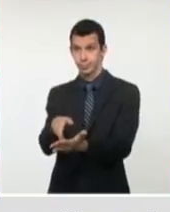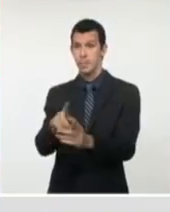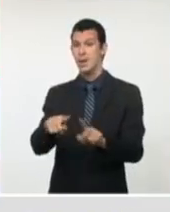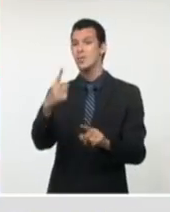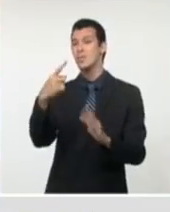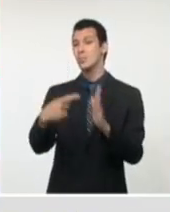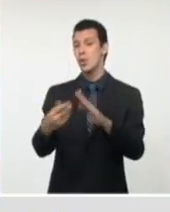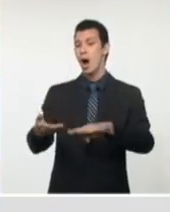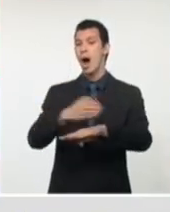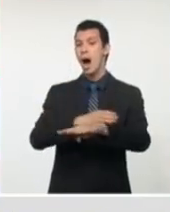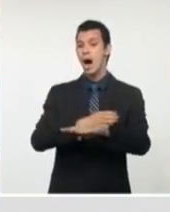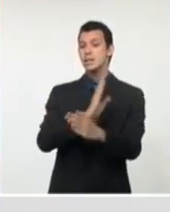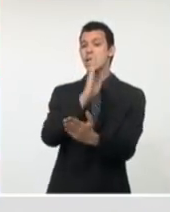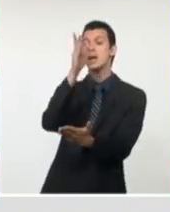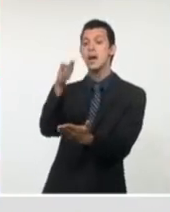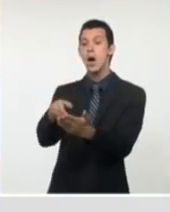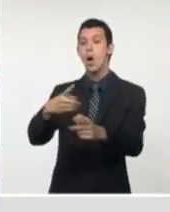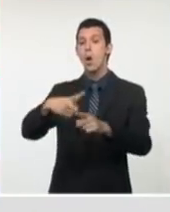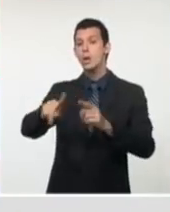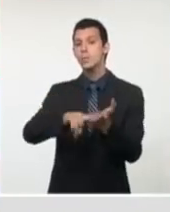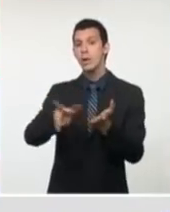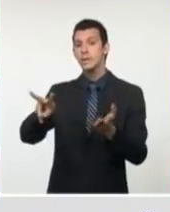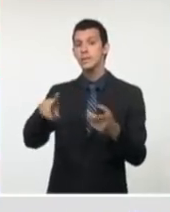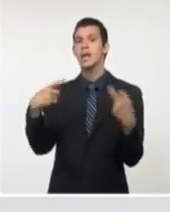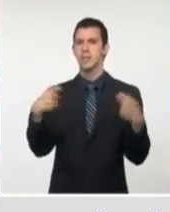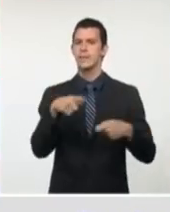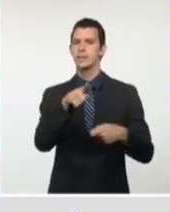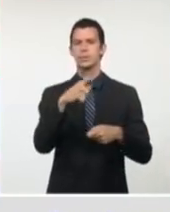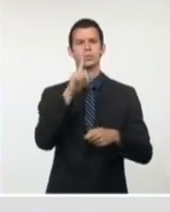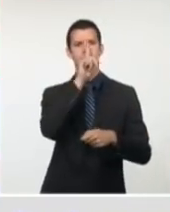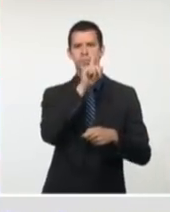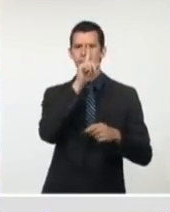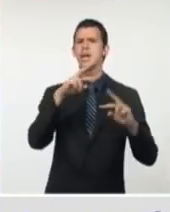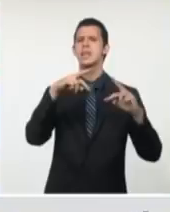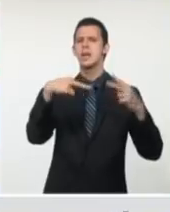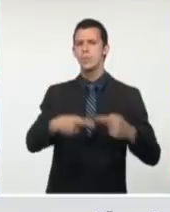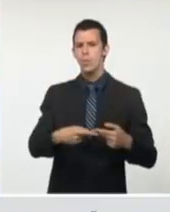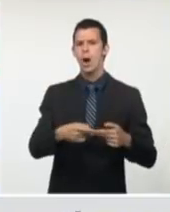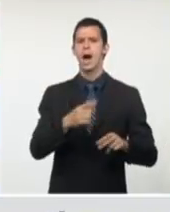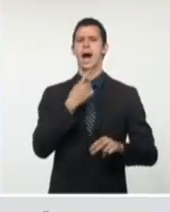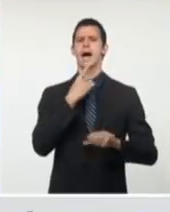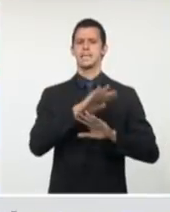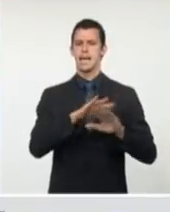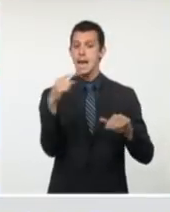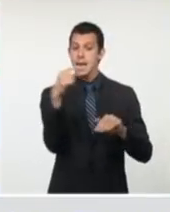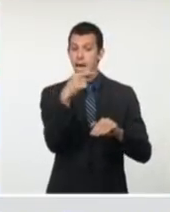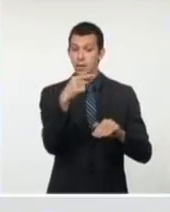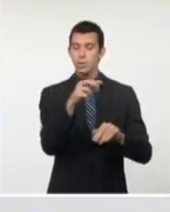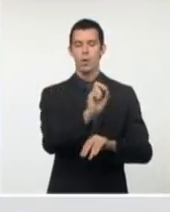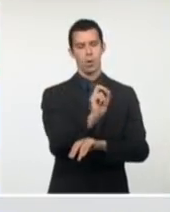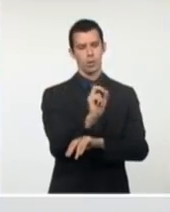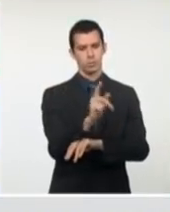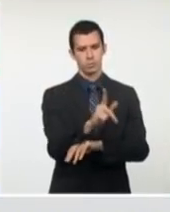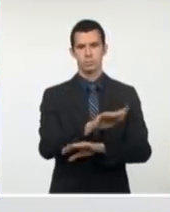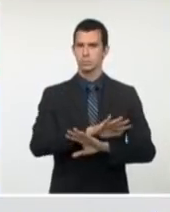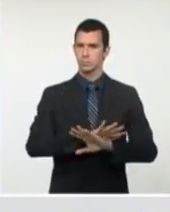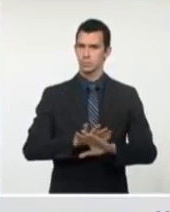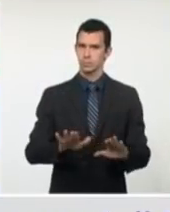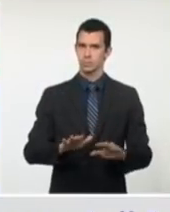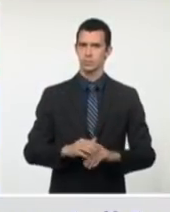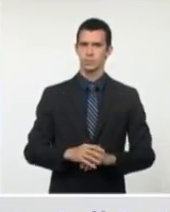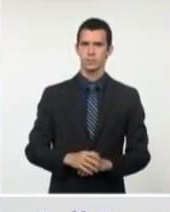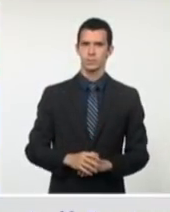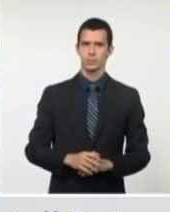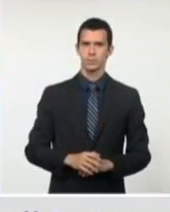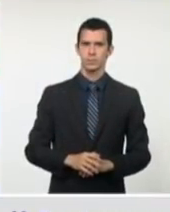va para la provincia a la que él viene, que no necesariamente es por donde arribó. Por lo tanto, la transportación de retorno a su